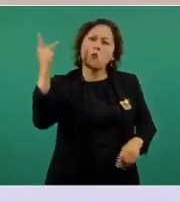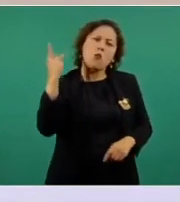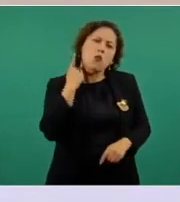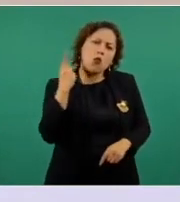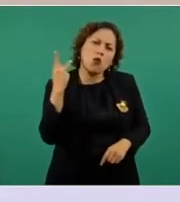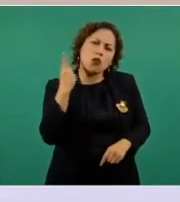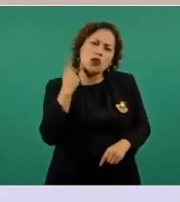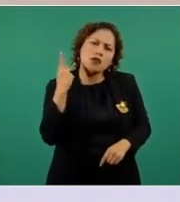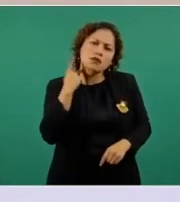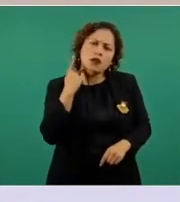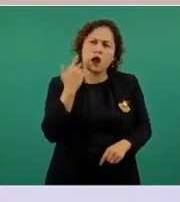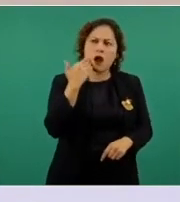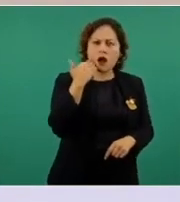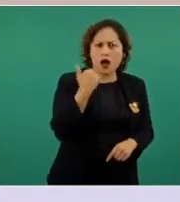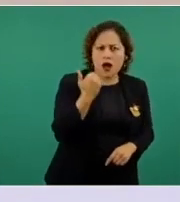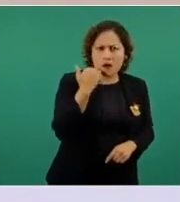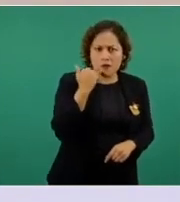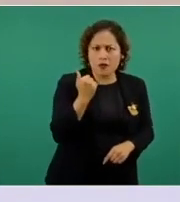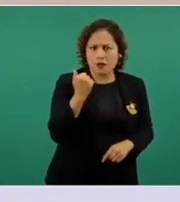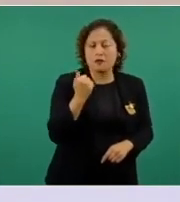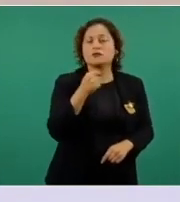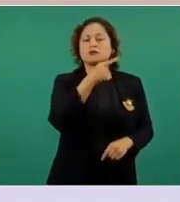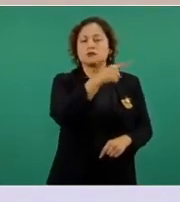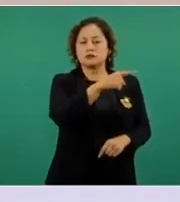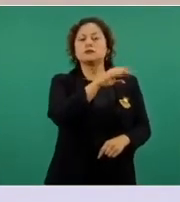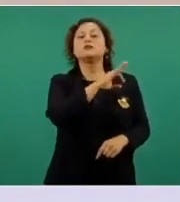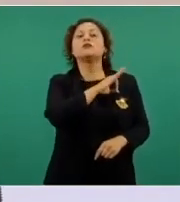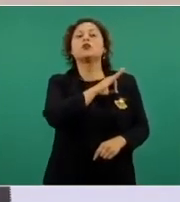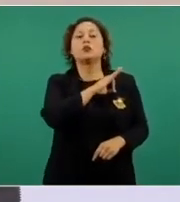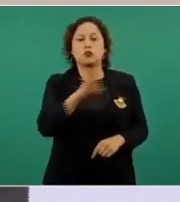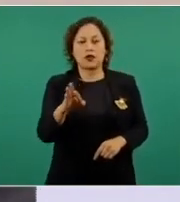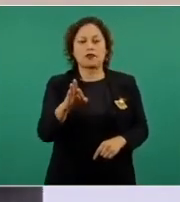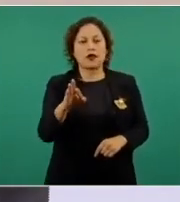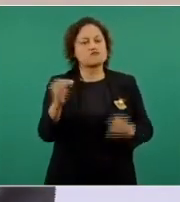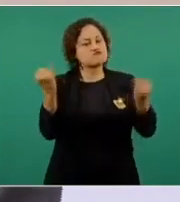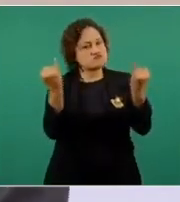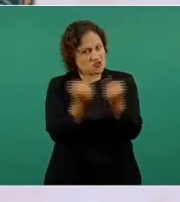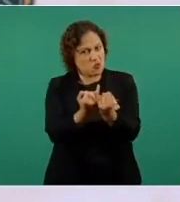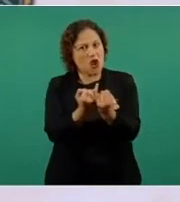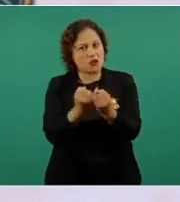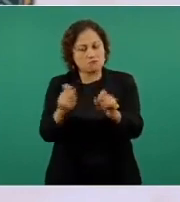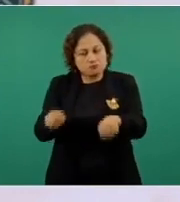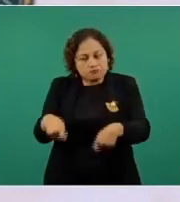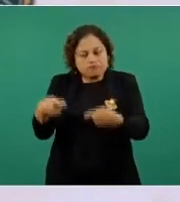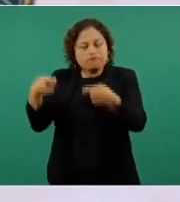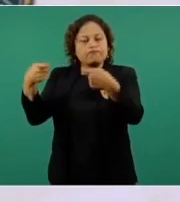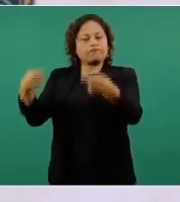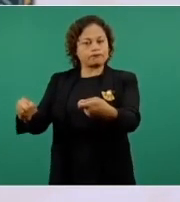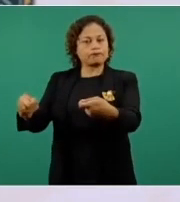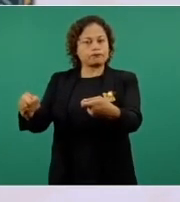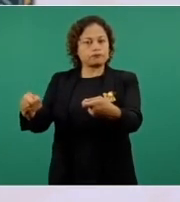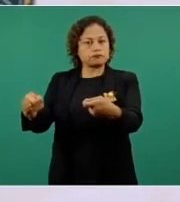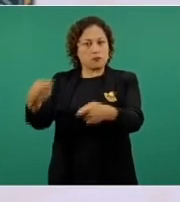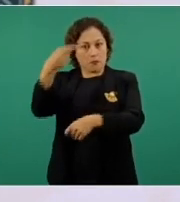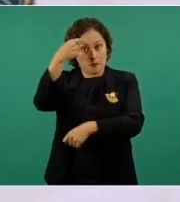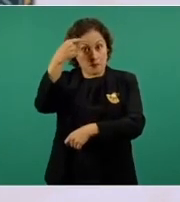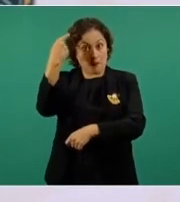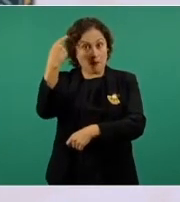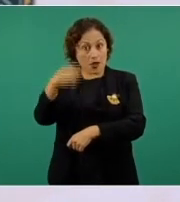actúe con esa grandeza y ponga fin